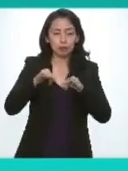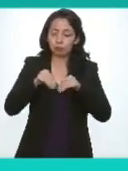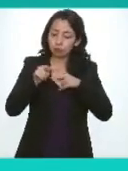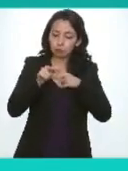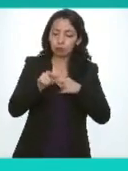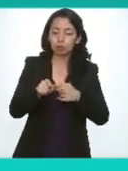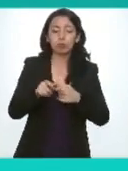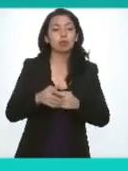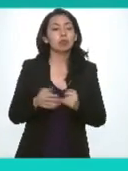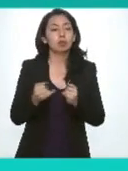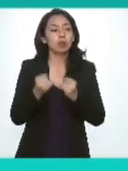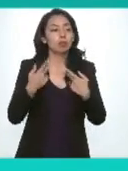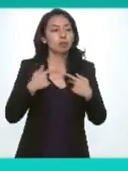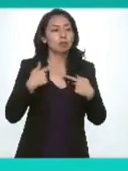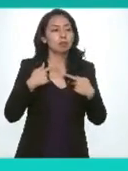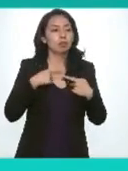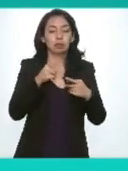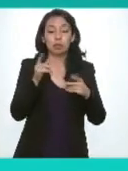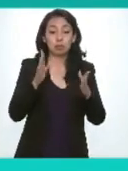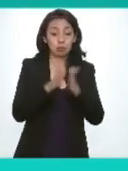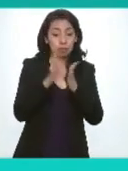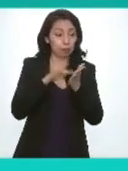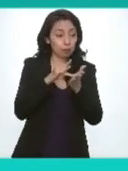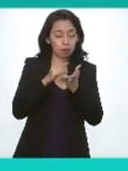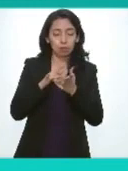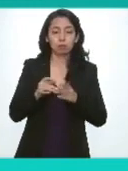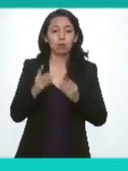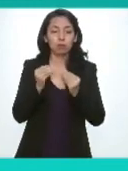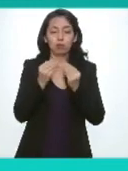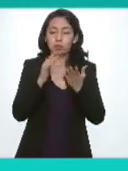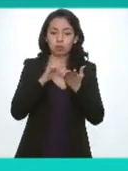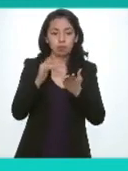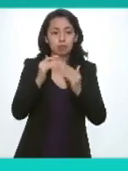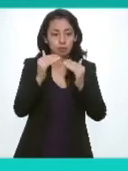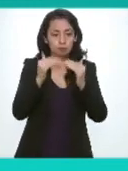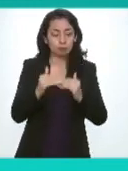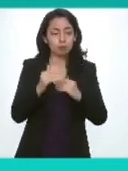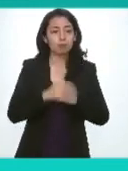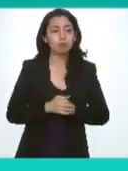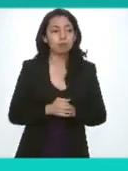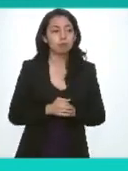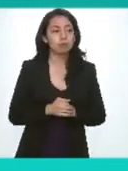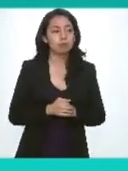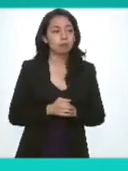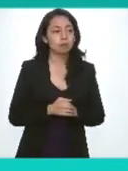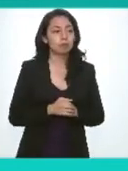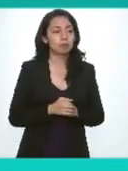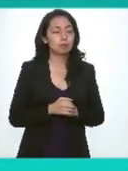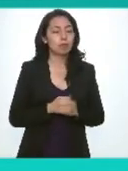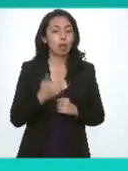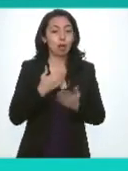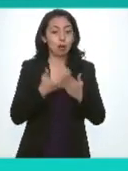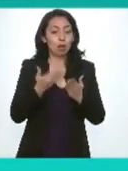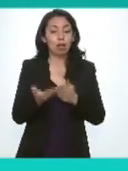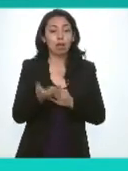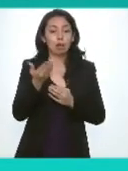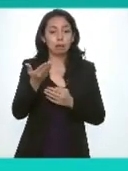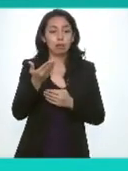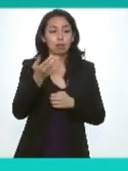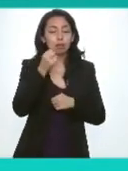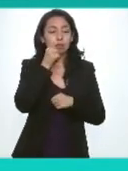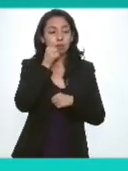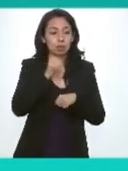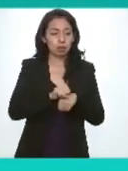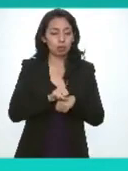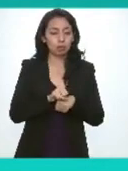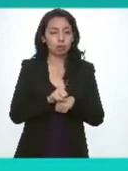todos aquellos que intervinieron para lograrlo muchas gracias y para continuar con el desahogo de la sesión le solicito su amable